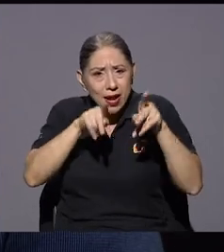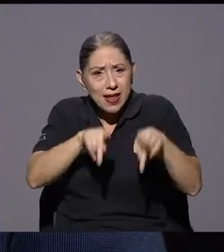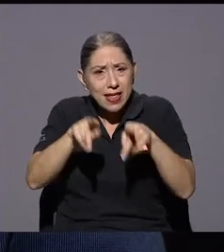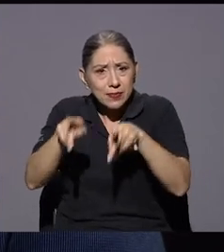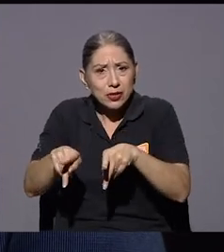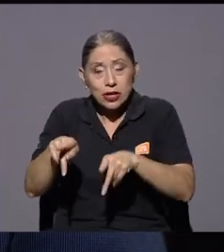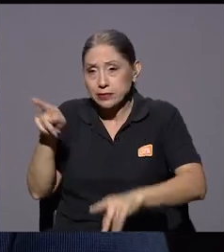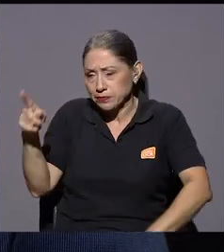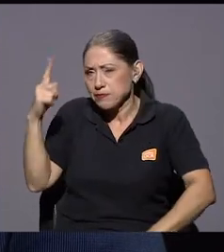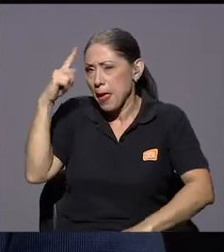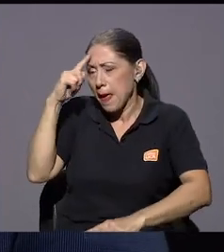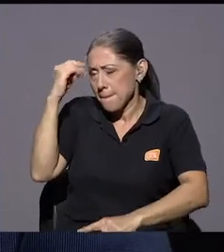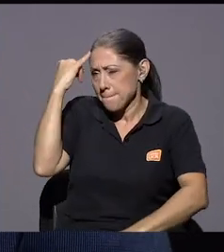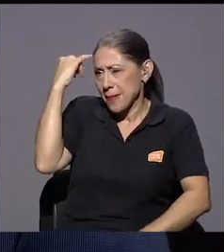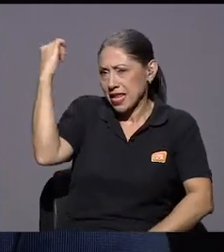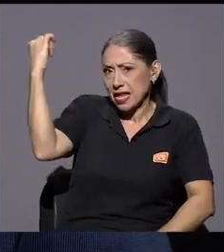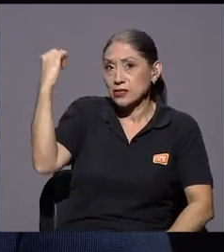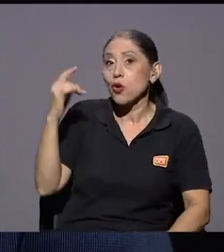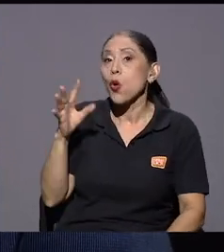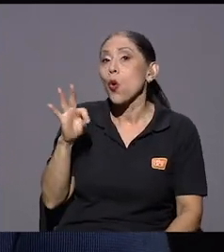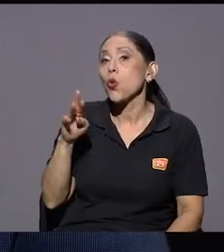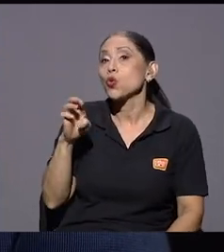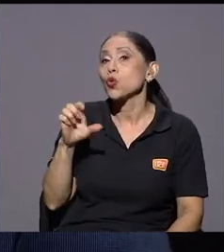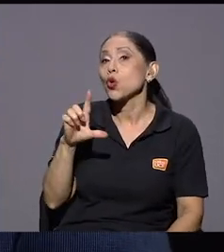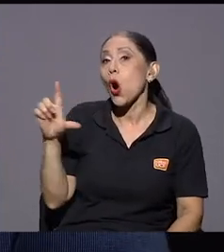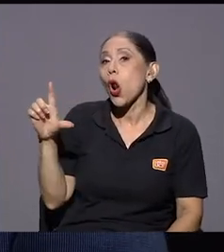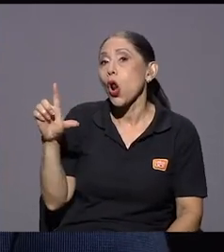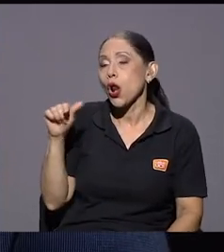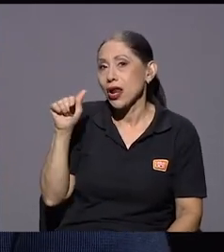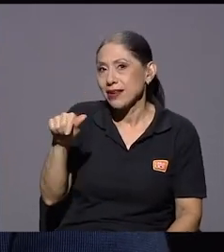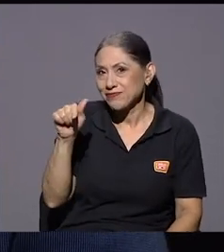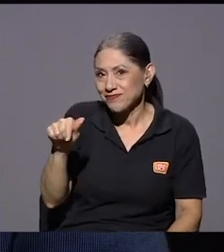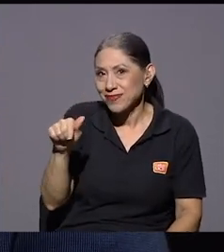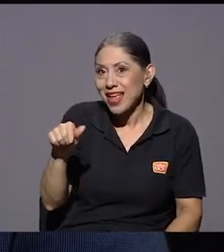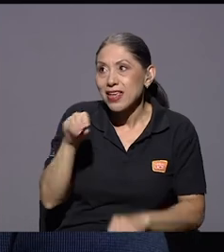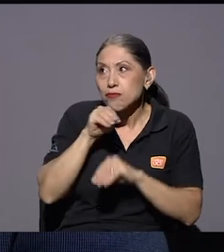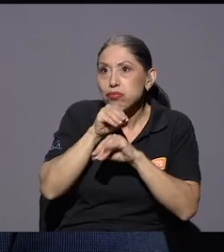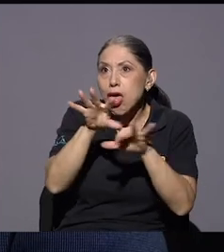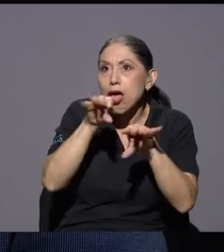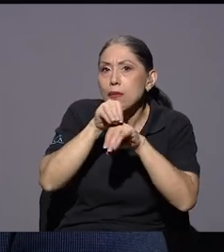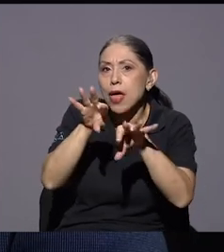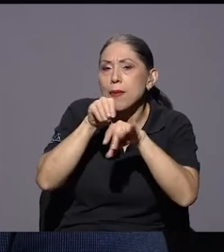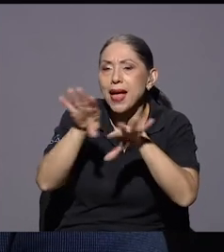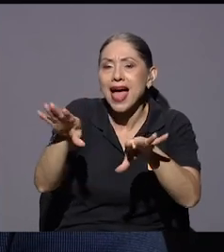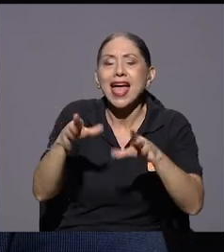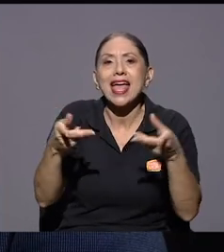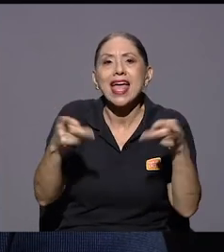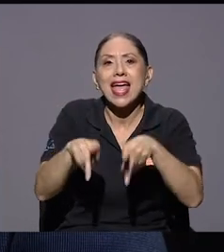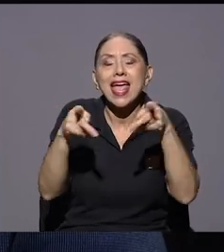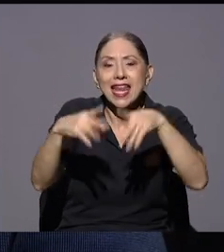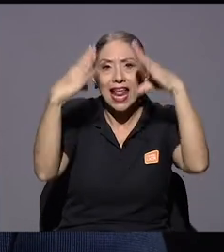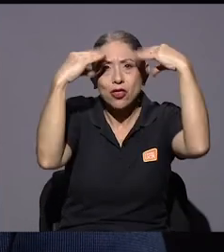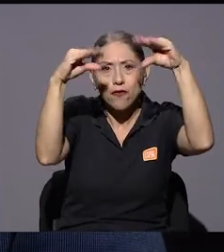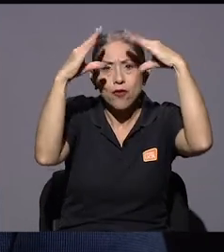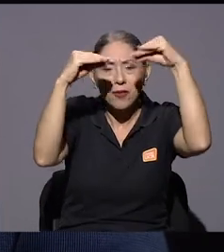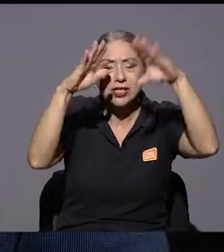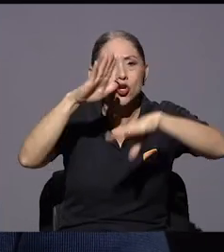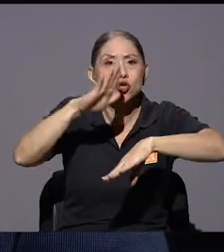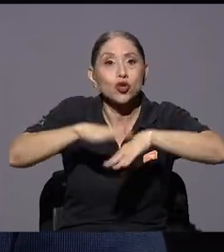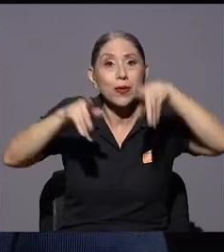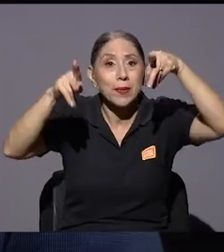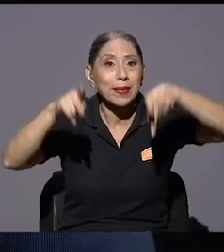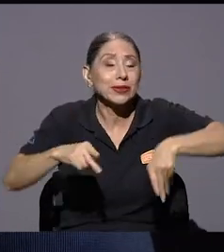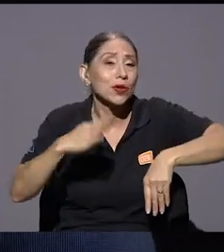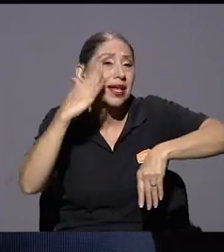sea imagínate así había un troll que estaba generando información de empoderamiento de los